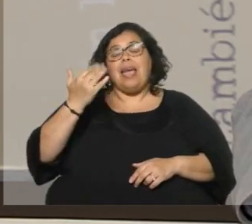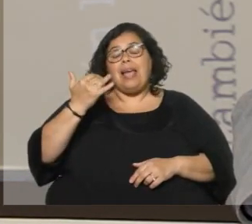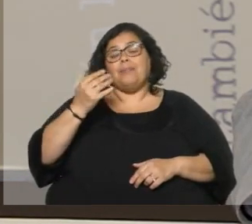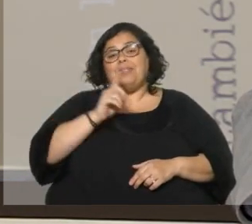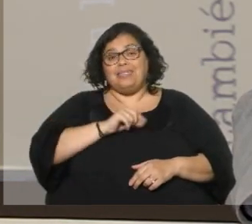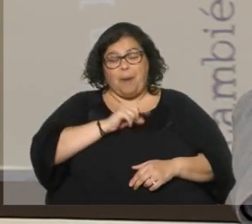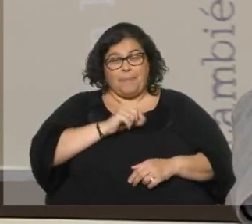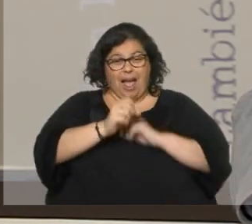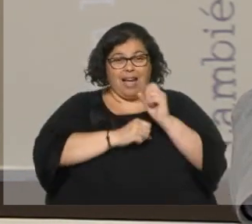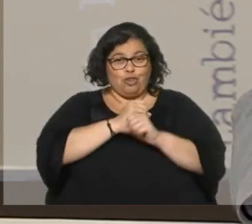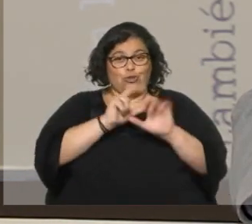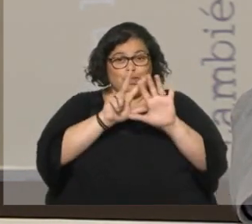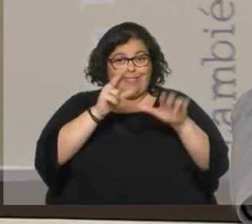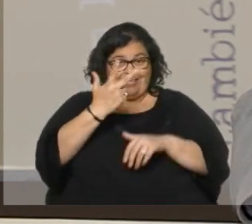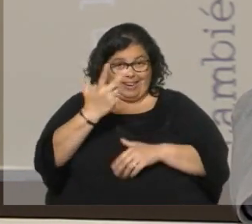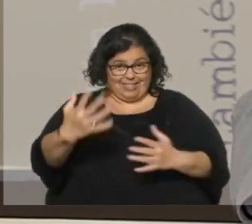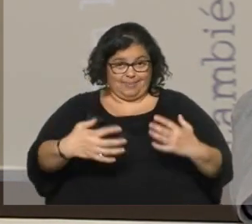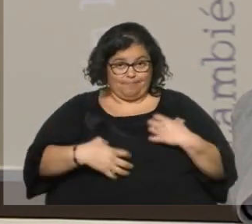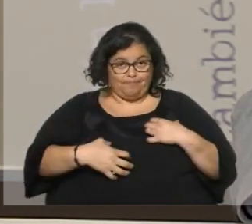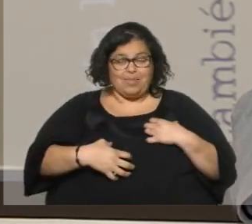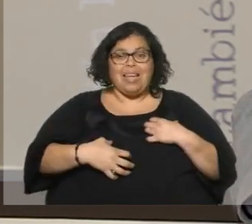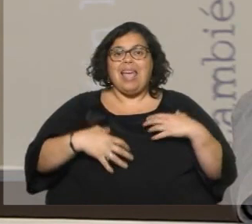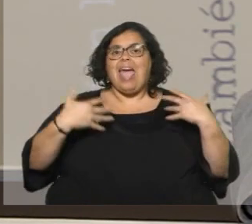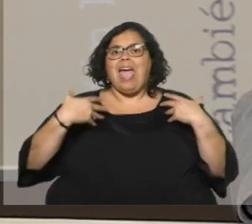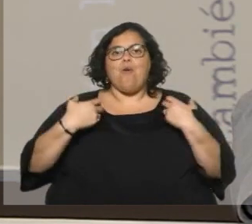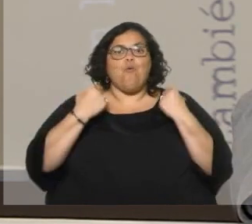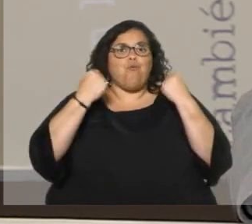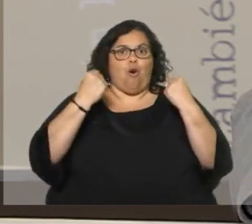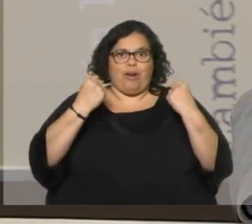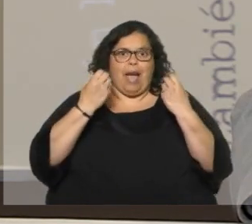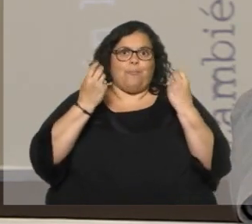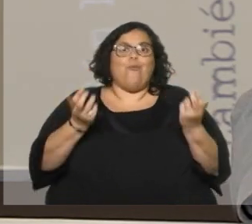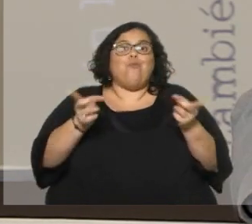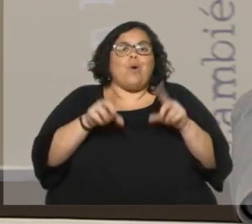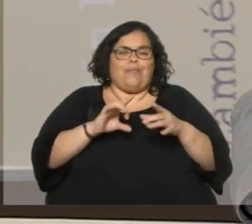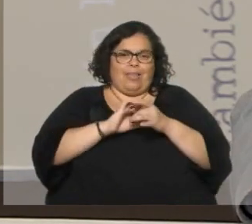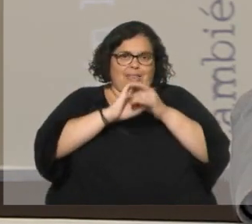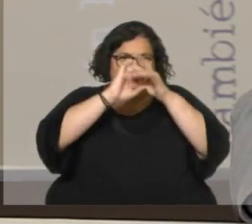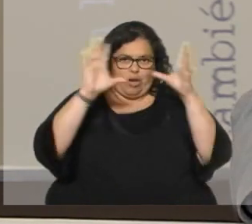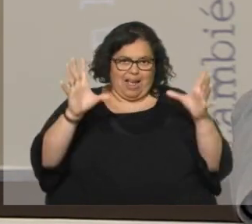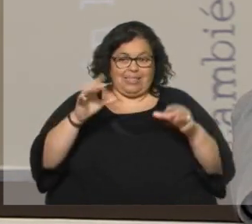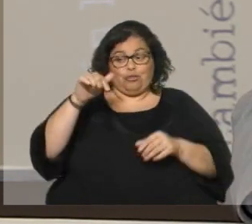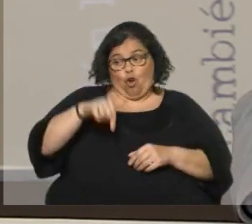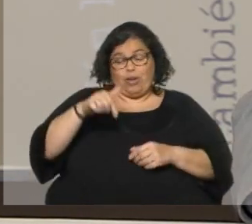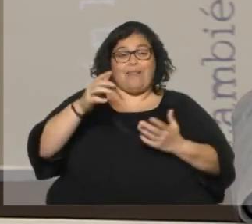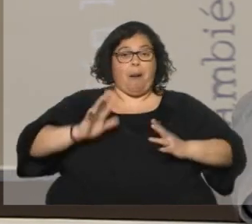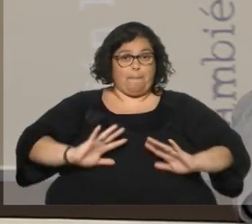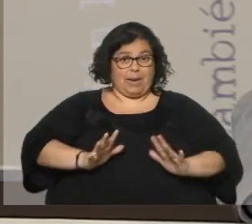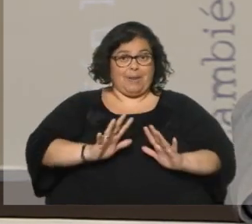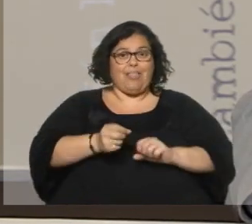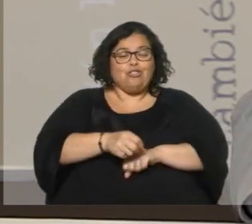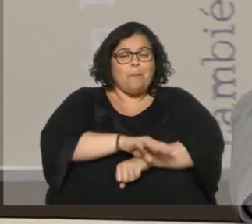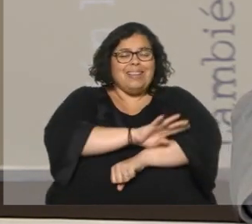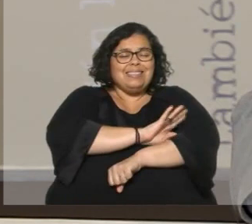euforia popular indescriptible. Jorge Borges, ¿lo oíste? No. Yo pocas veces, y hoy estaba escribiendo esto, preparándolo, la verdad que me erizaba